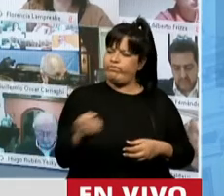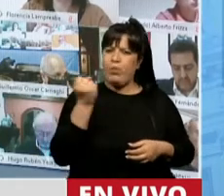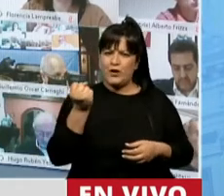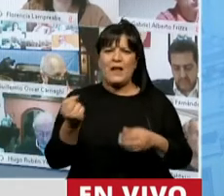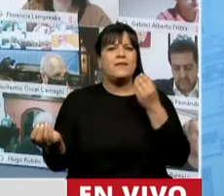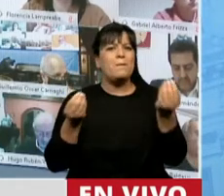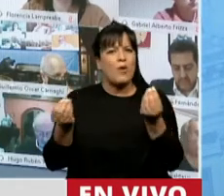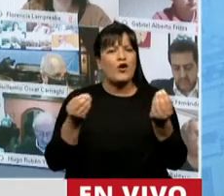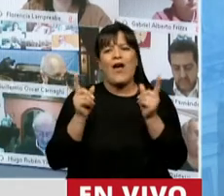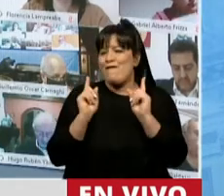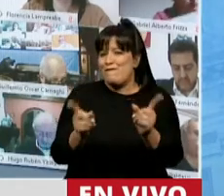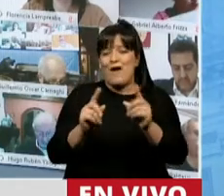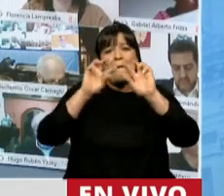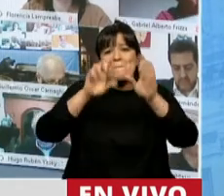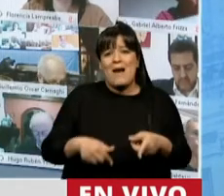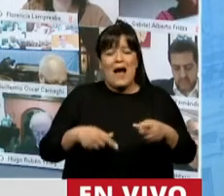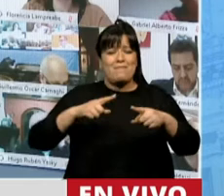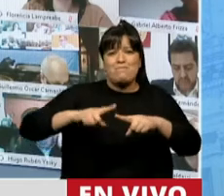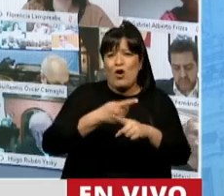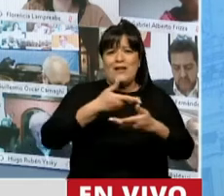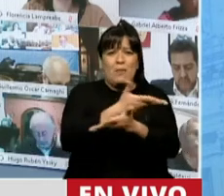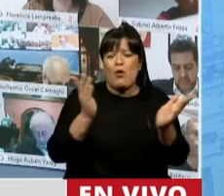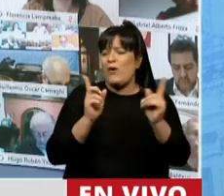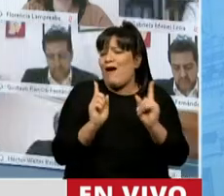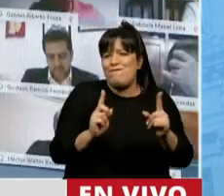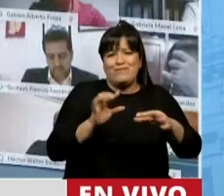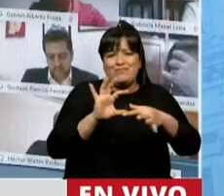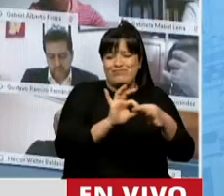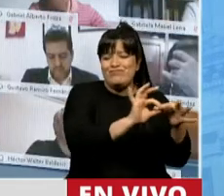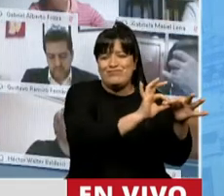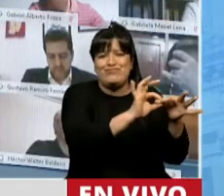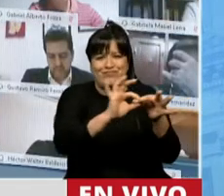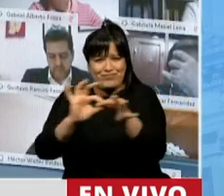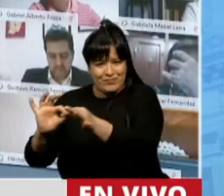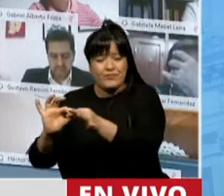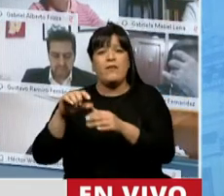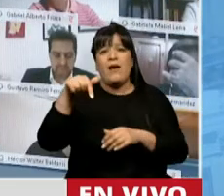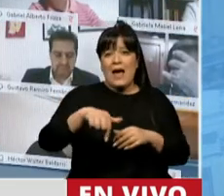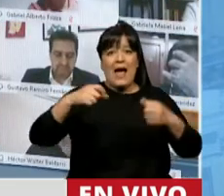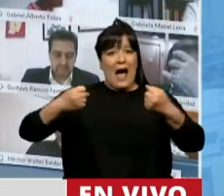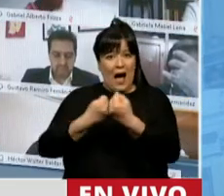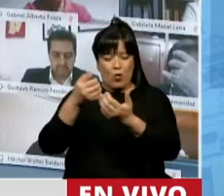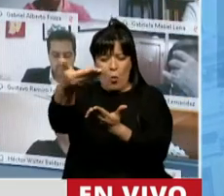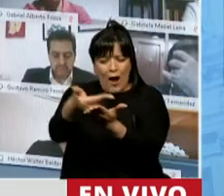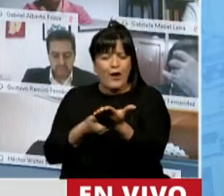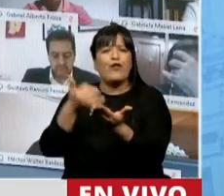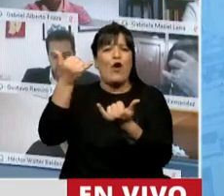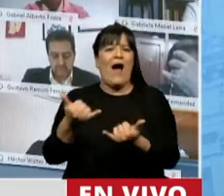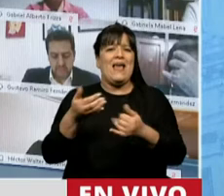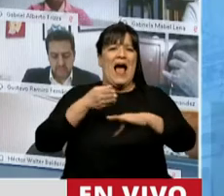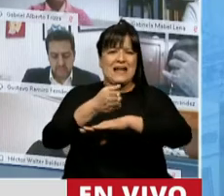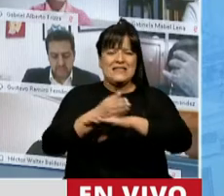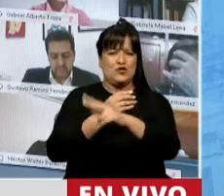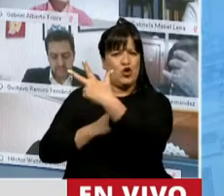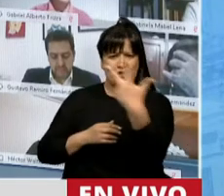posibilidad de sostener políticas. Aquí se están garantizando, a través de este tratado, los tres derechos de acceso